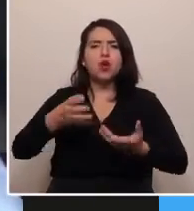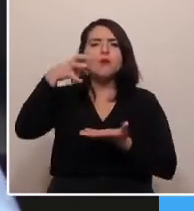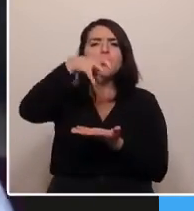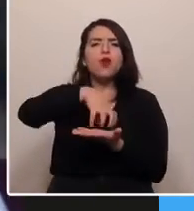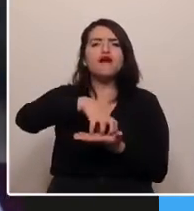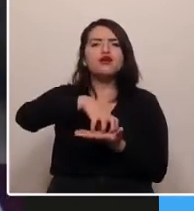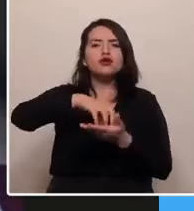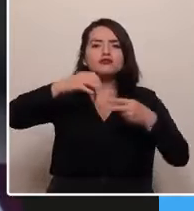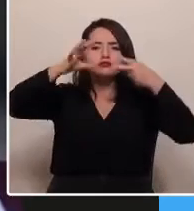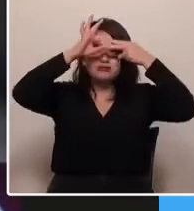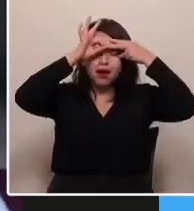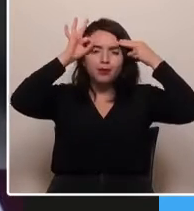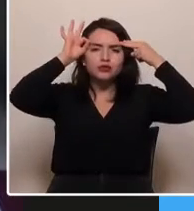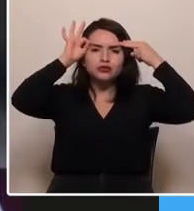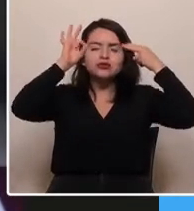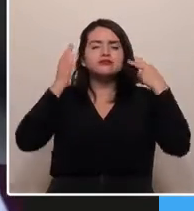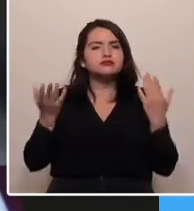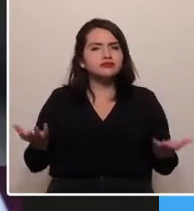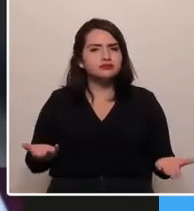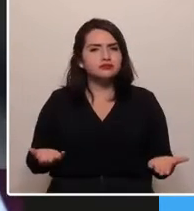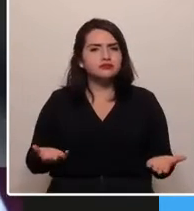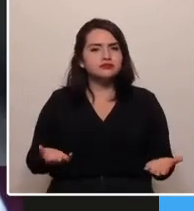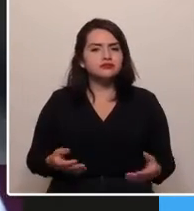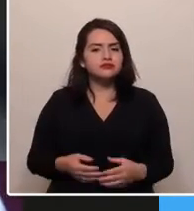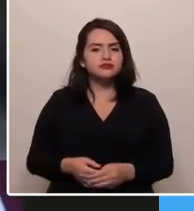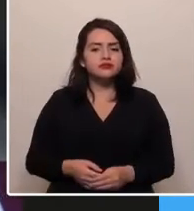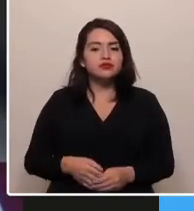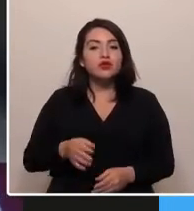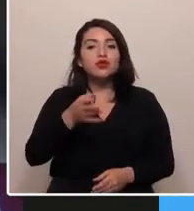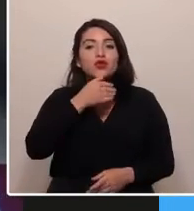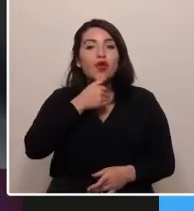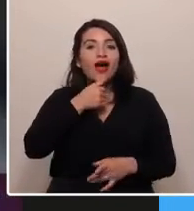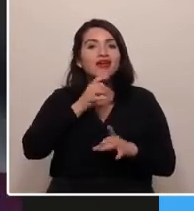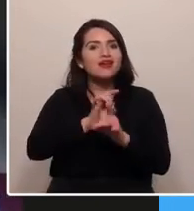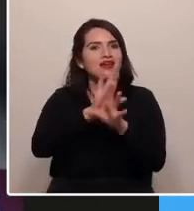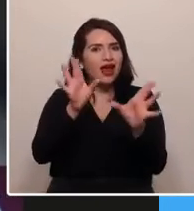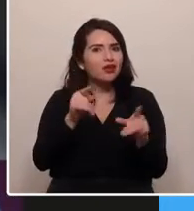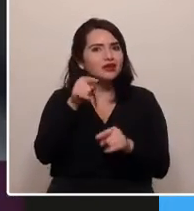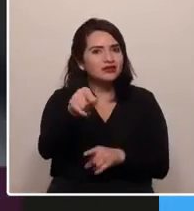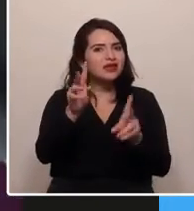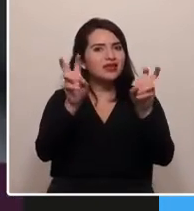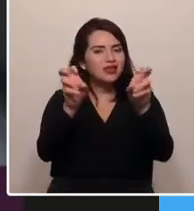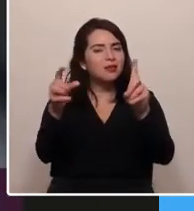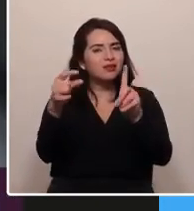autodeterminación. No hemos cerrado ese concepto y ese concepto nos va a traer problemas. Acuérdense de mí.